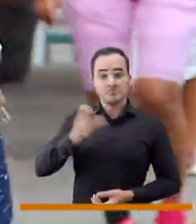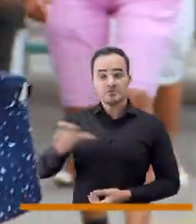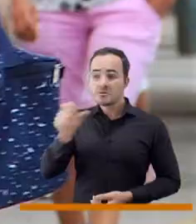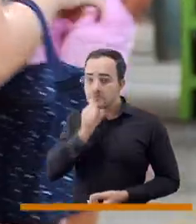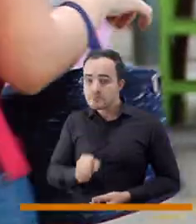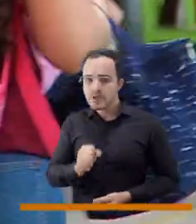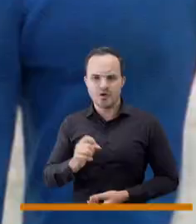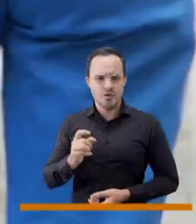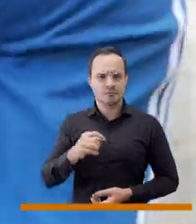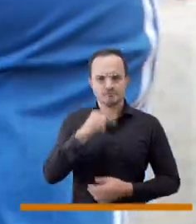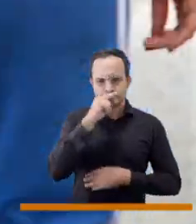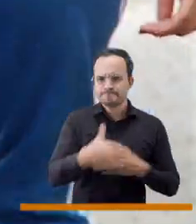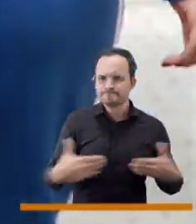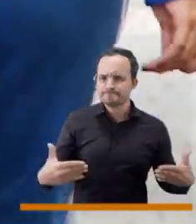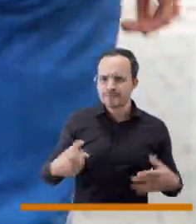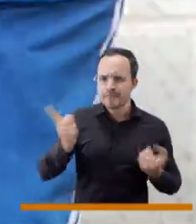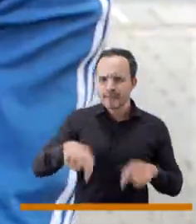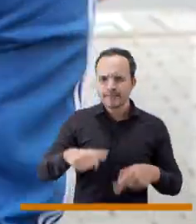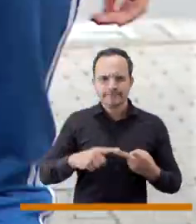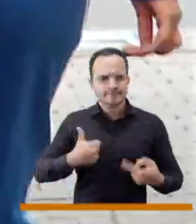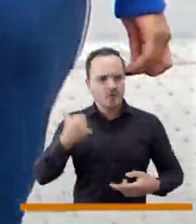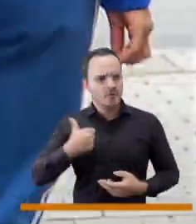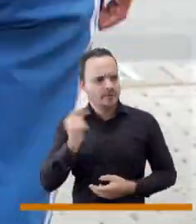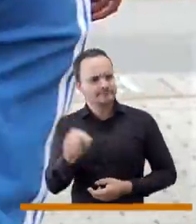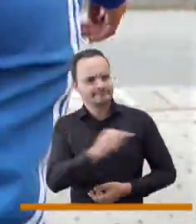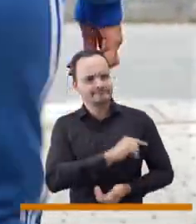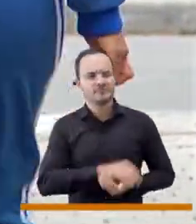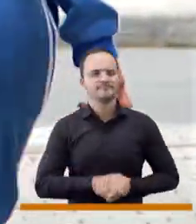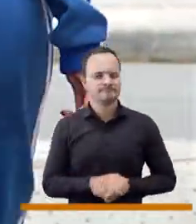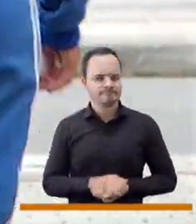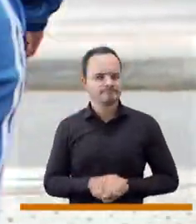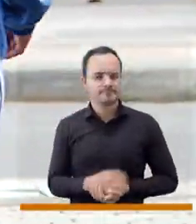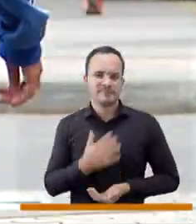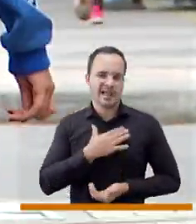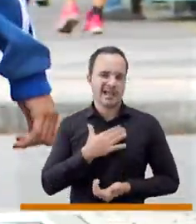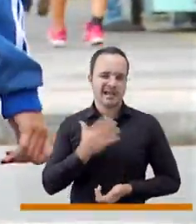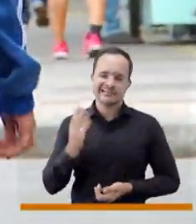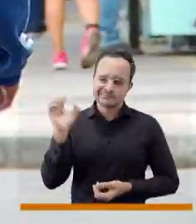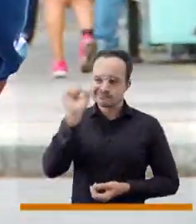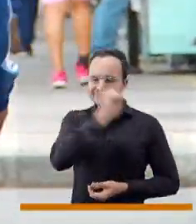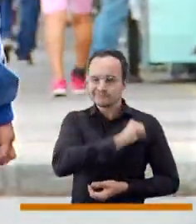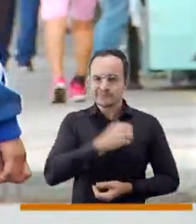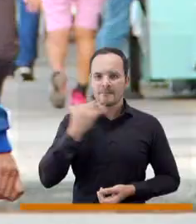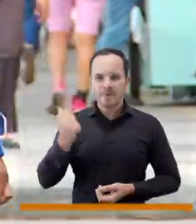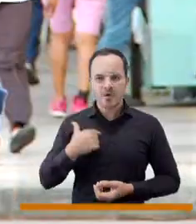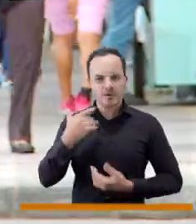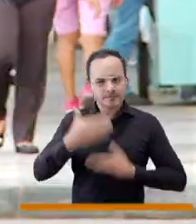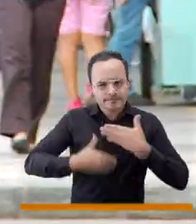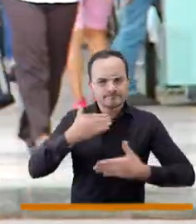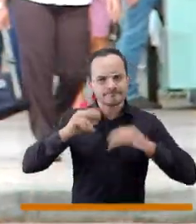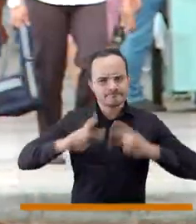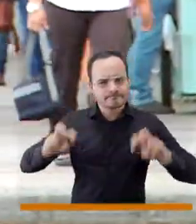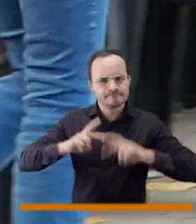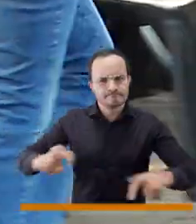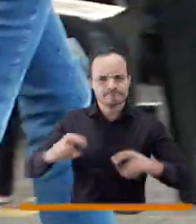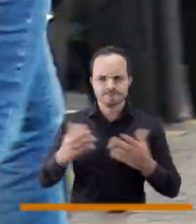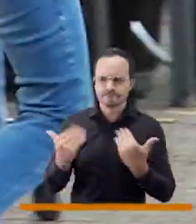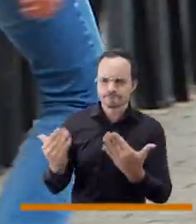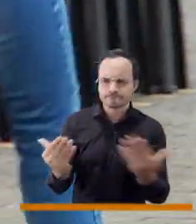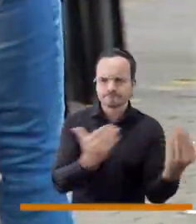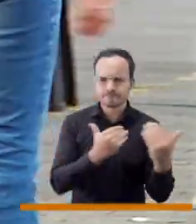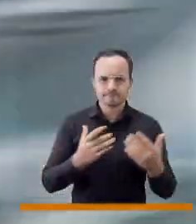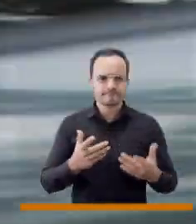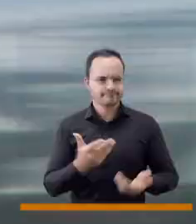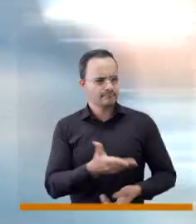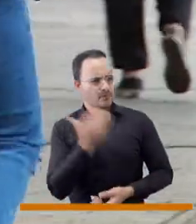adulta, también en niños, en jóvenes, entonces hemos querido preocuparnos un poco más, consultar y sentir que es un tema que necesita